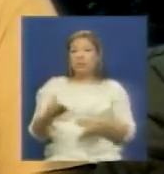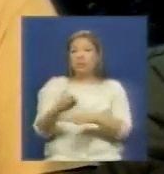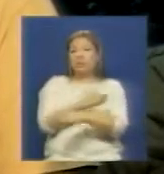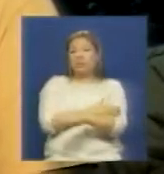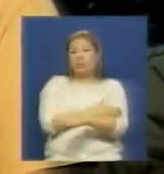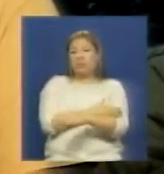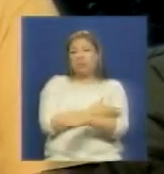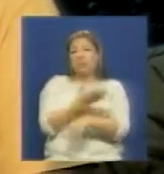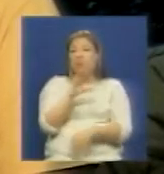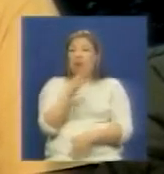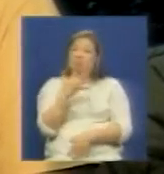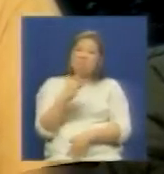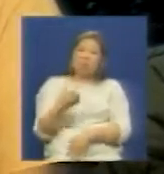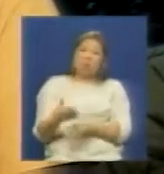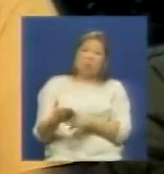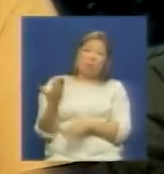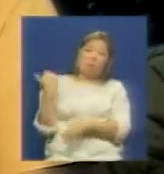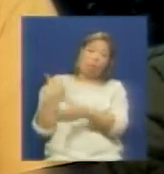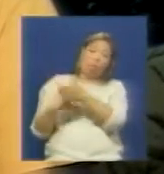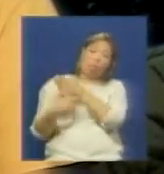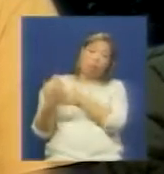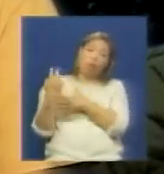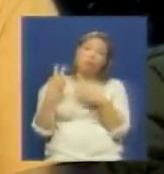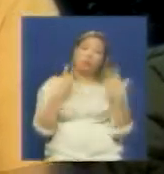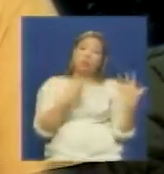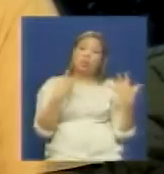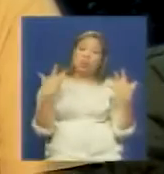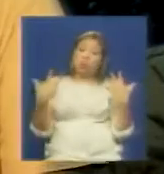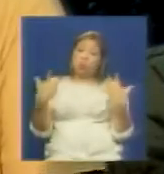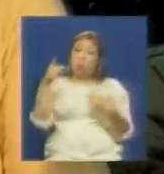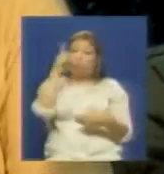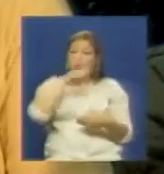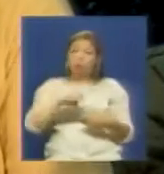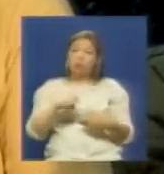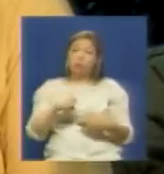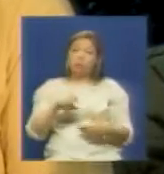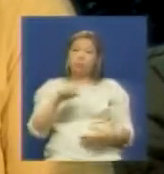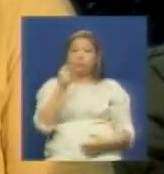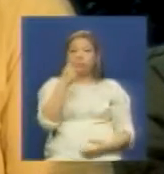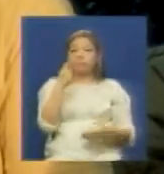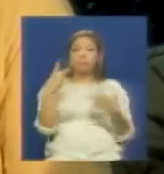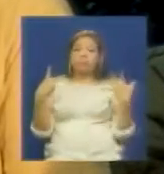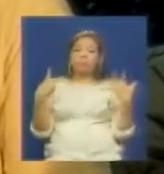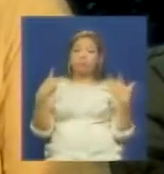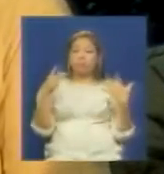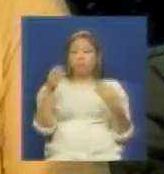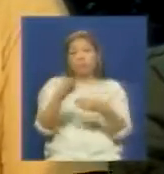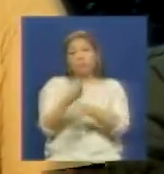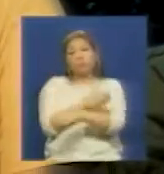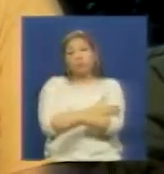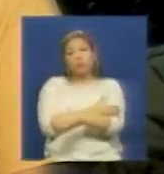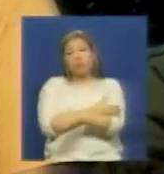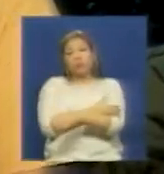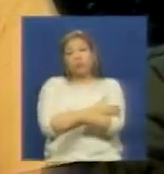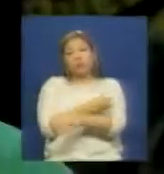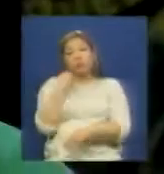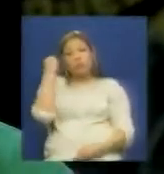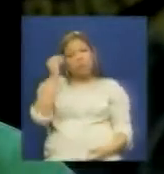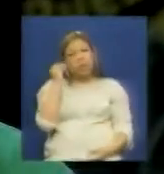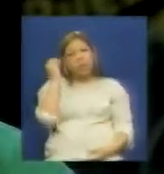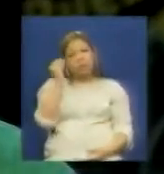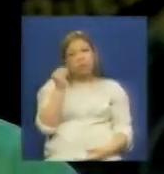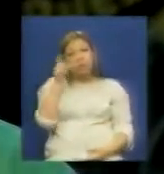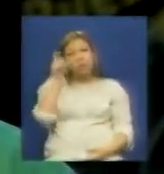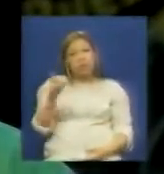años y digo 58 años de ello y 17 el proceso bolivariano chavista y socialista yo creo que